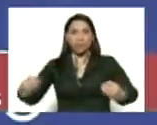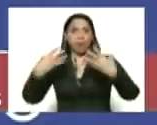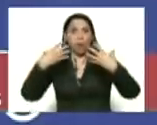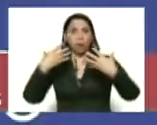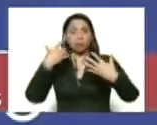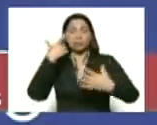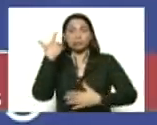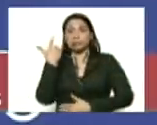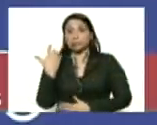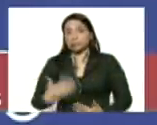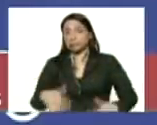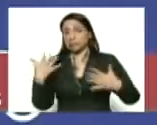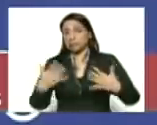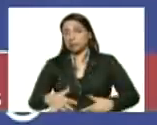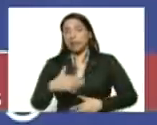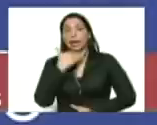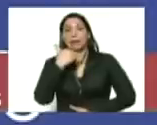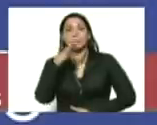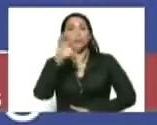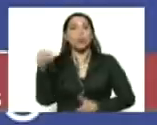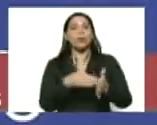Casi 50.000 casos.